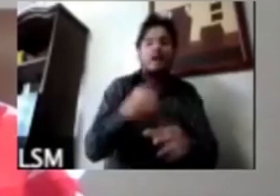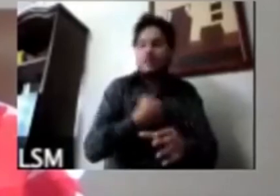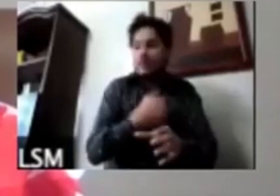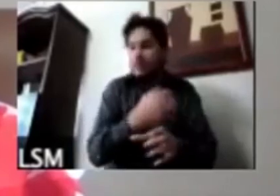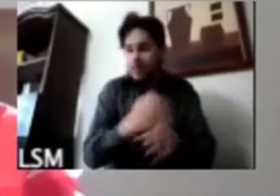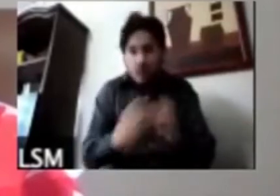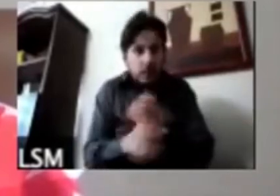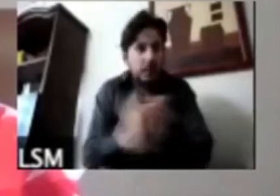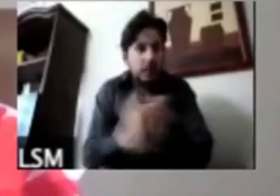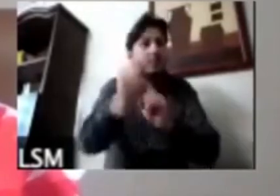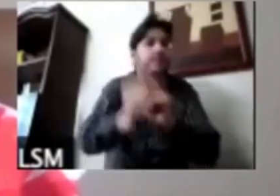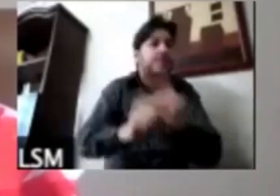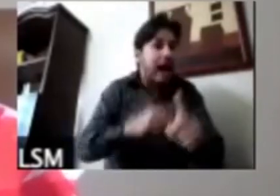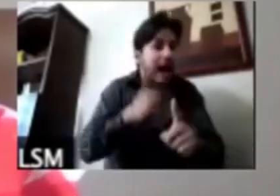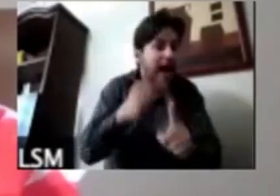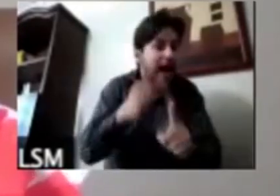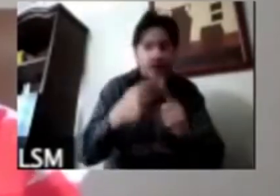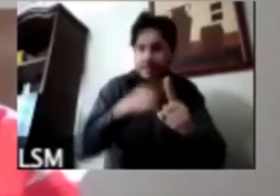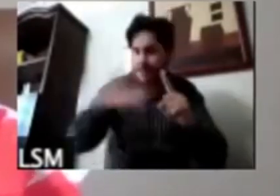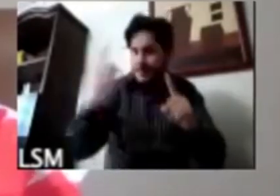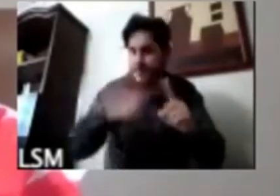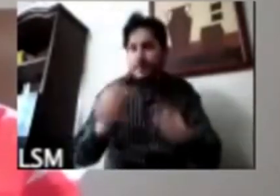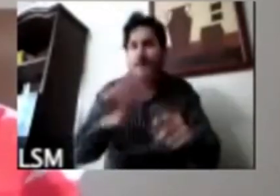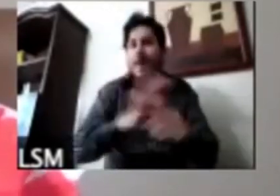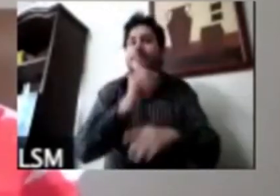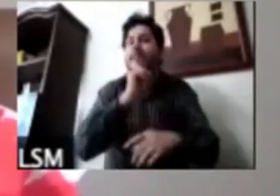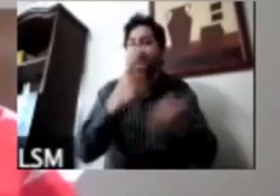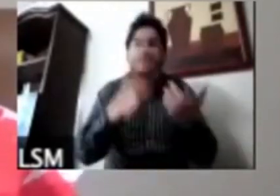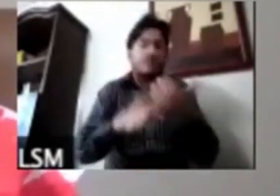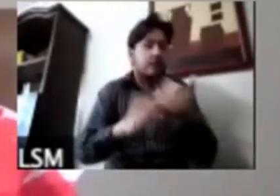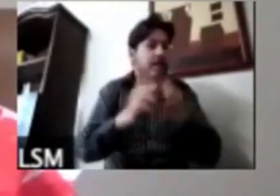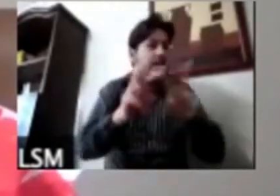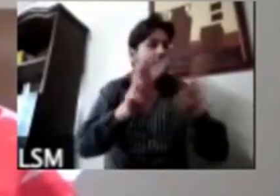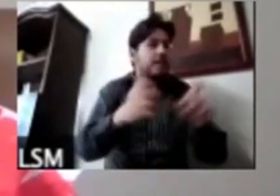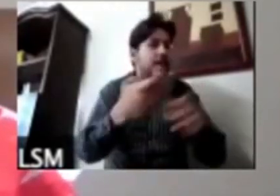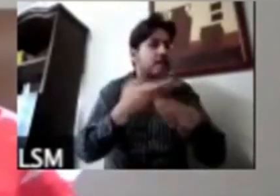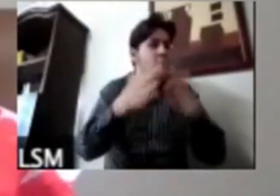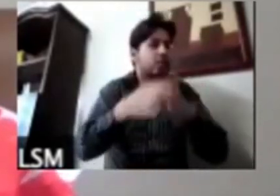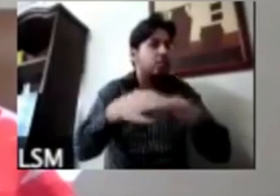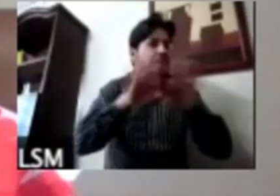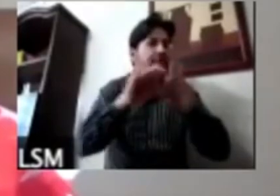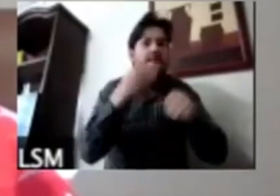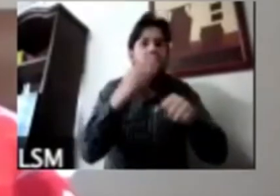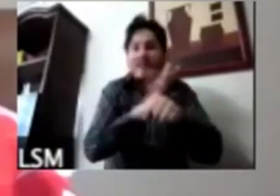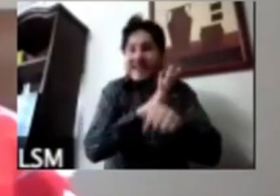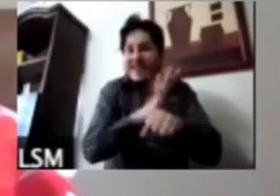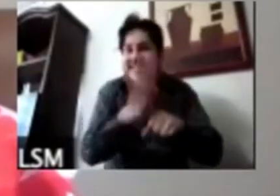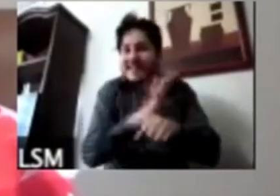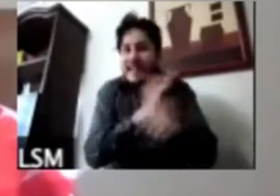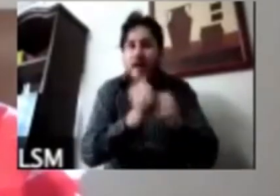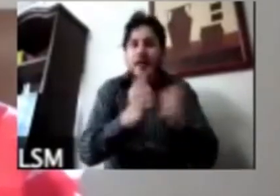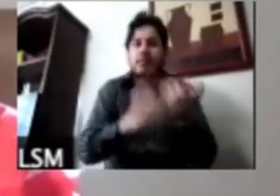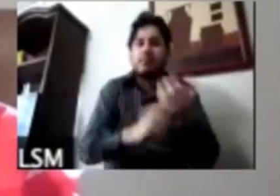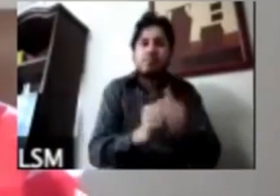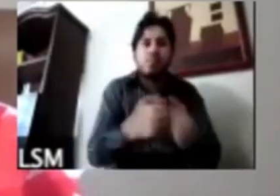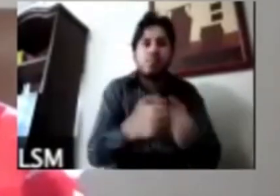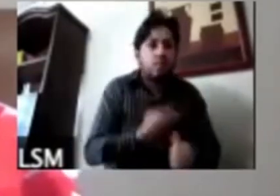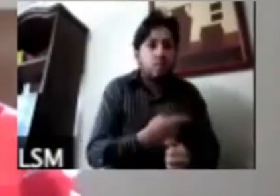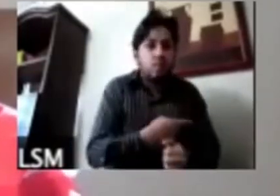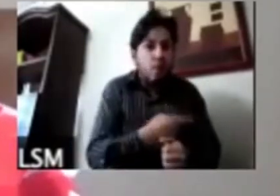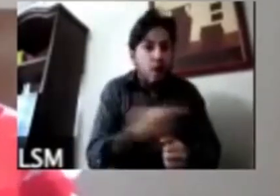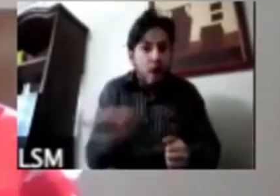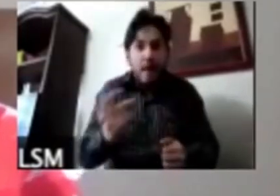se van a venir en dos temas también fundamentales del bienestar que tiene que ver con pobreza y con